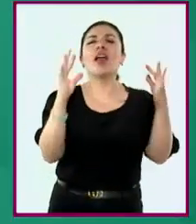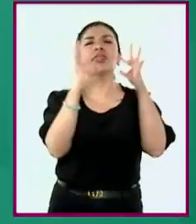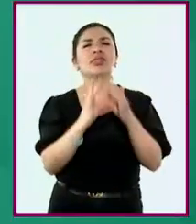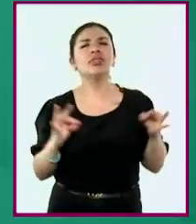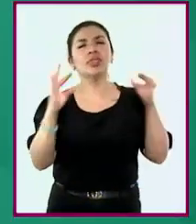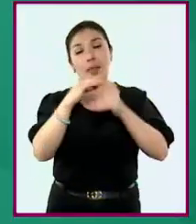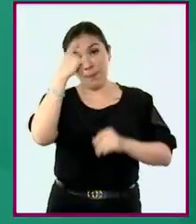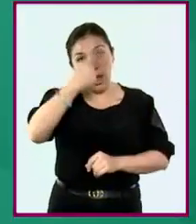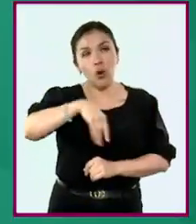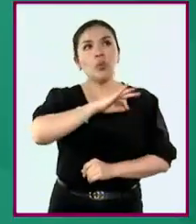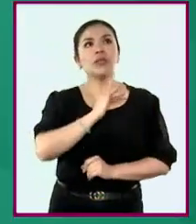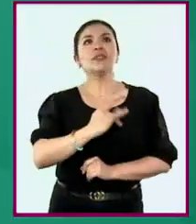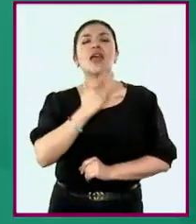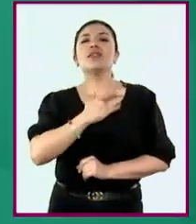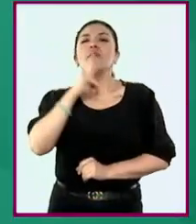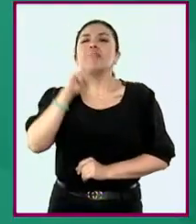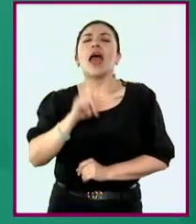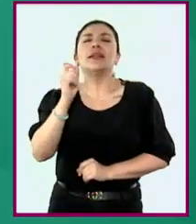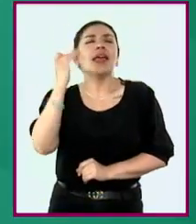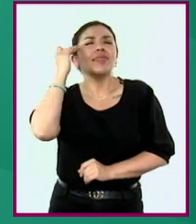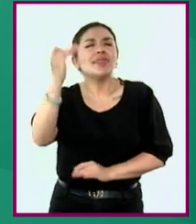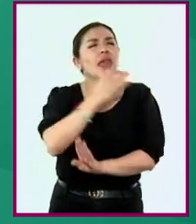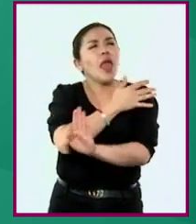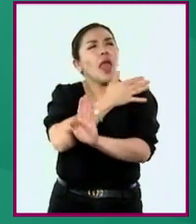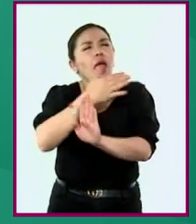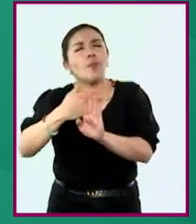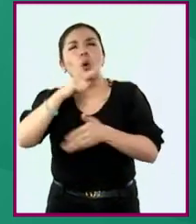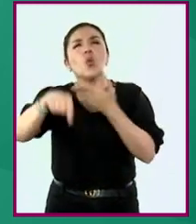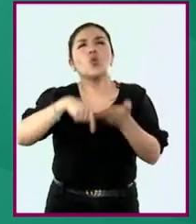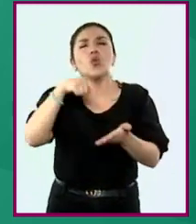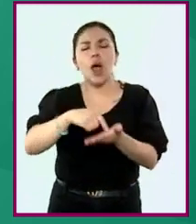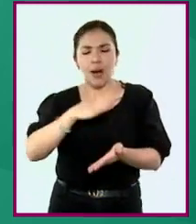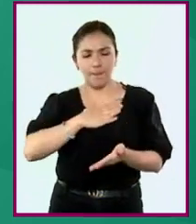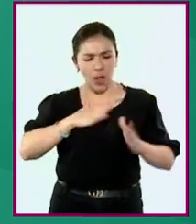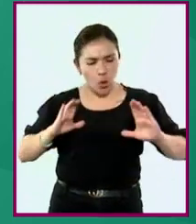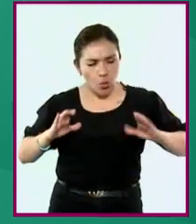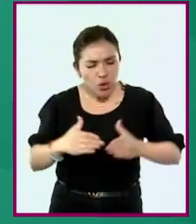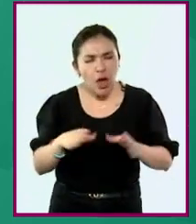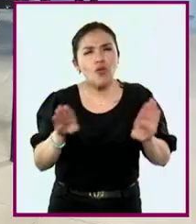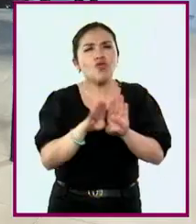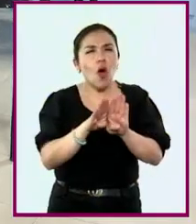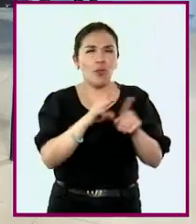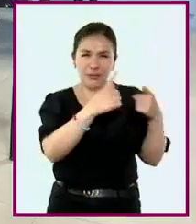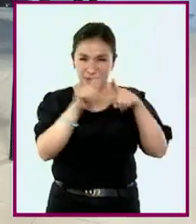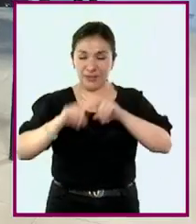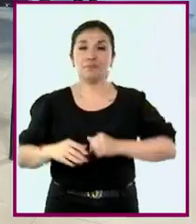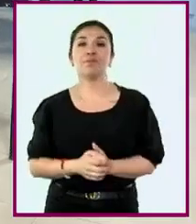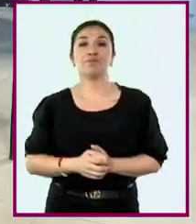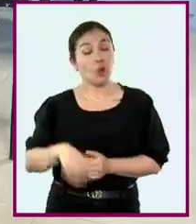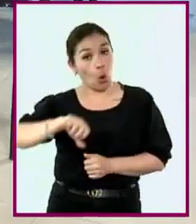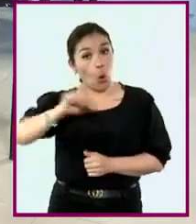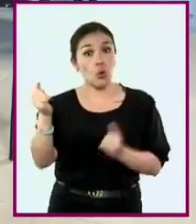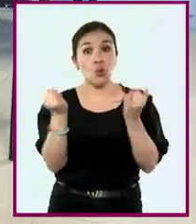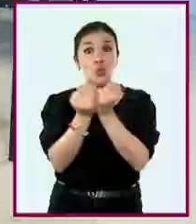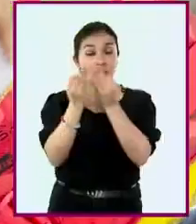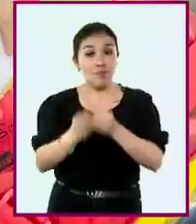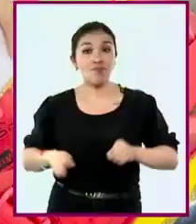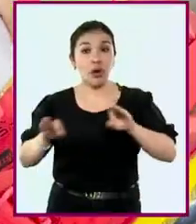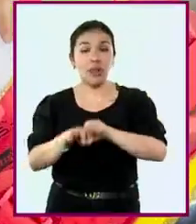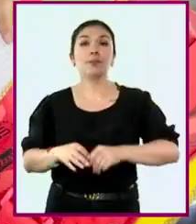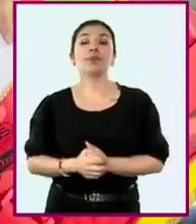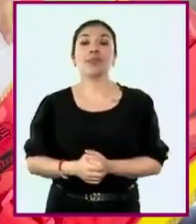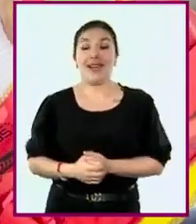que les permitan construir una noción temporal y espacial de su comunidad. Otro aspecto relevante